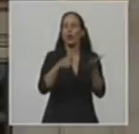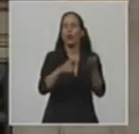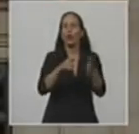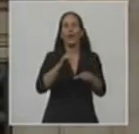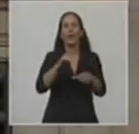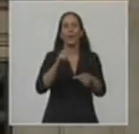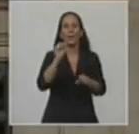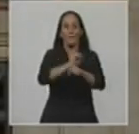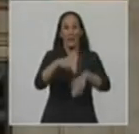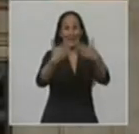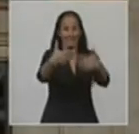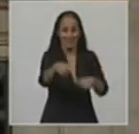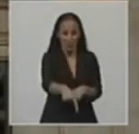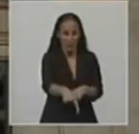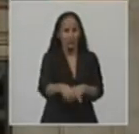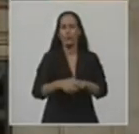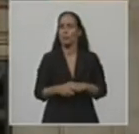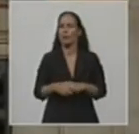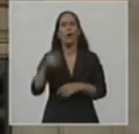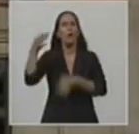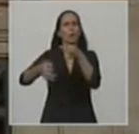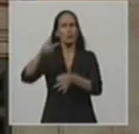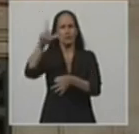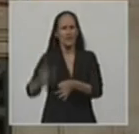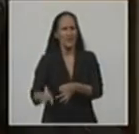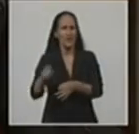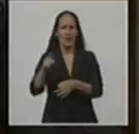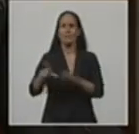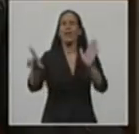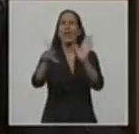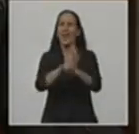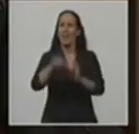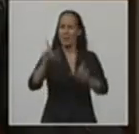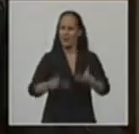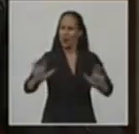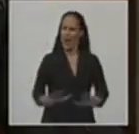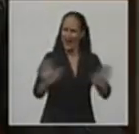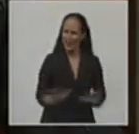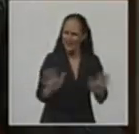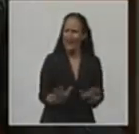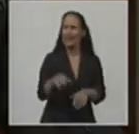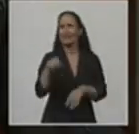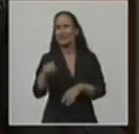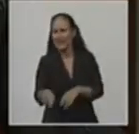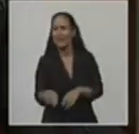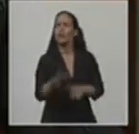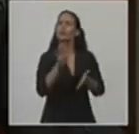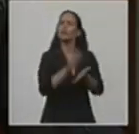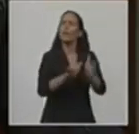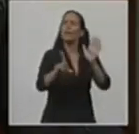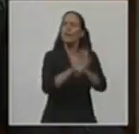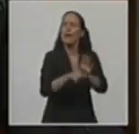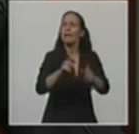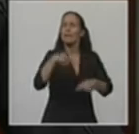el fortalecimiento de la justicia federal, la ley del arrepentido y del decomiso de bienes provenientes del crimen organizado.